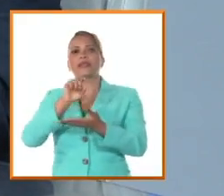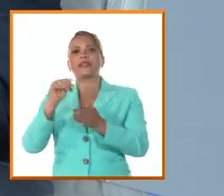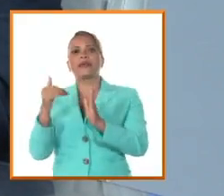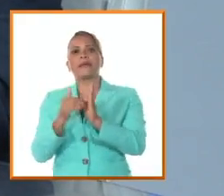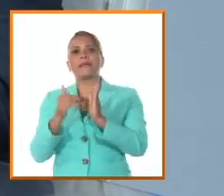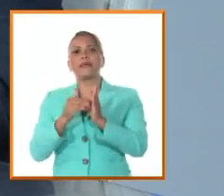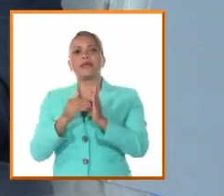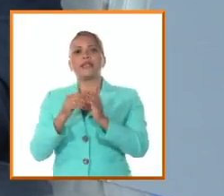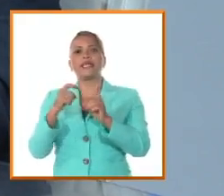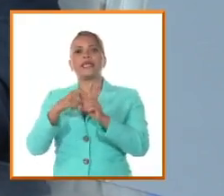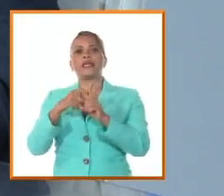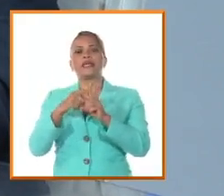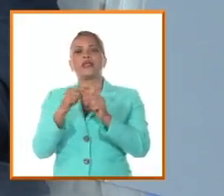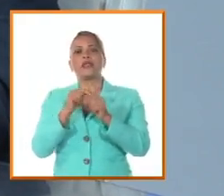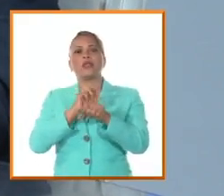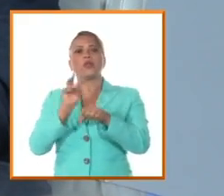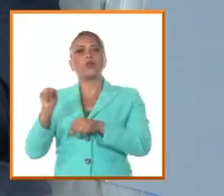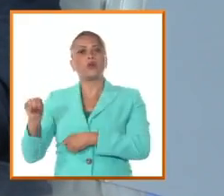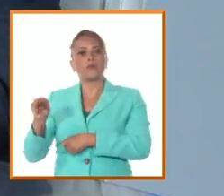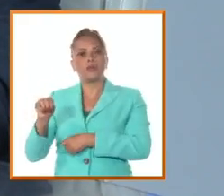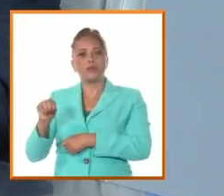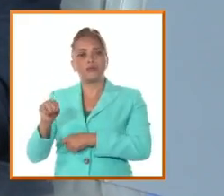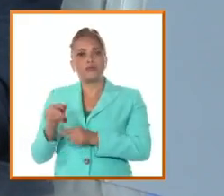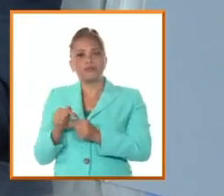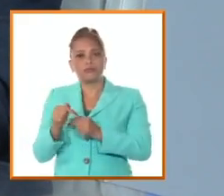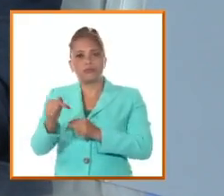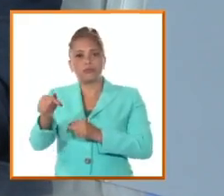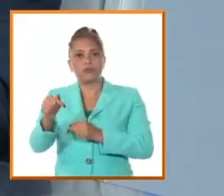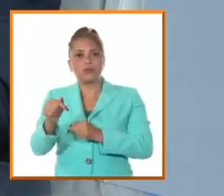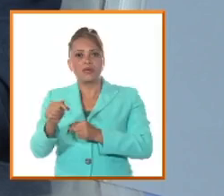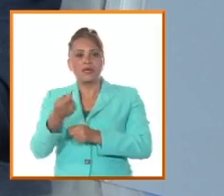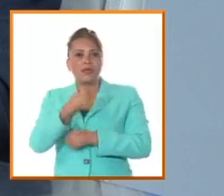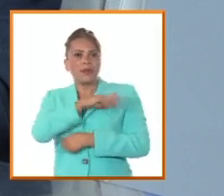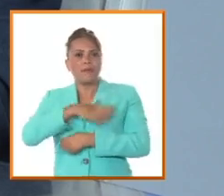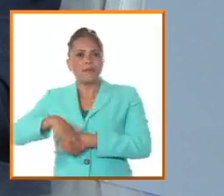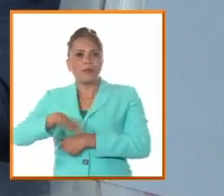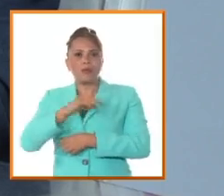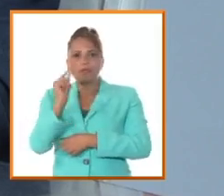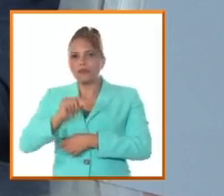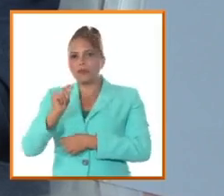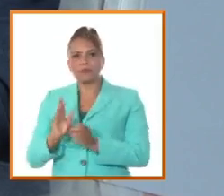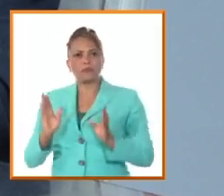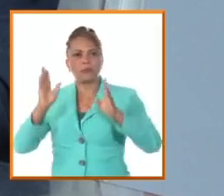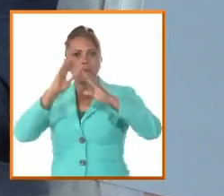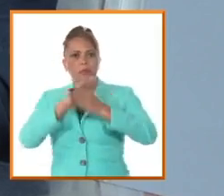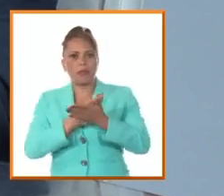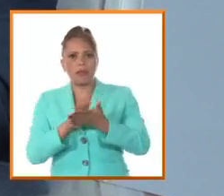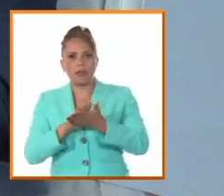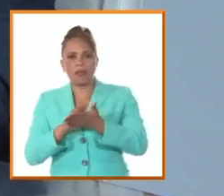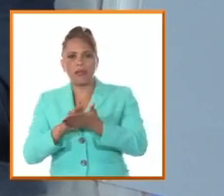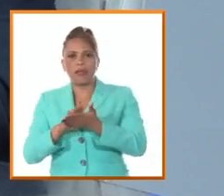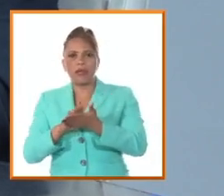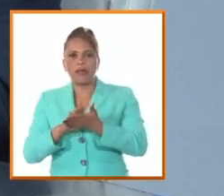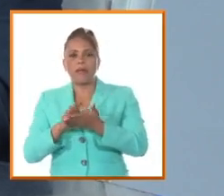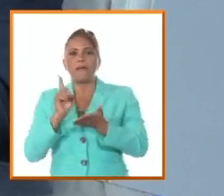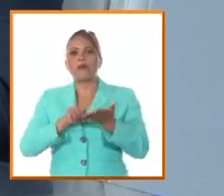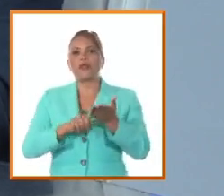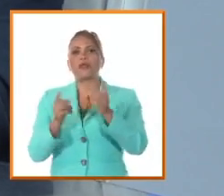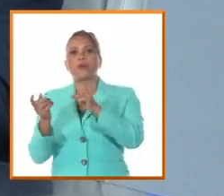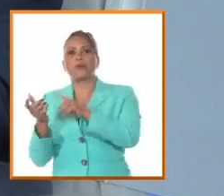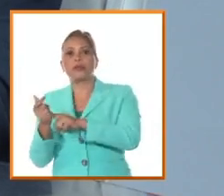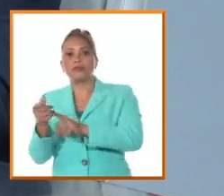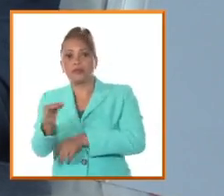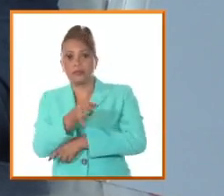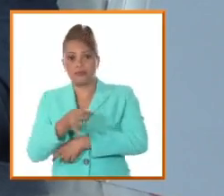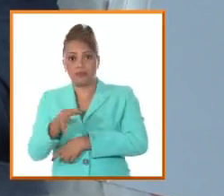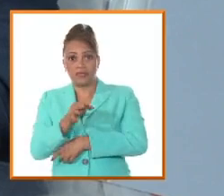cuadrados, prácticamente despoblado, con un gran centro urbano, la ciudad de Puerto Príncipe, que llegó a ser en un